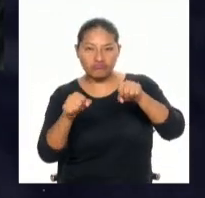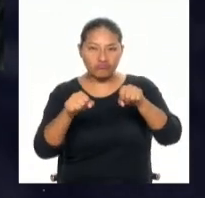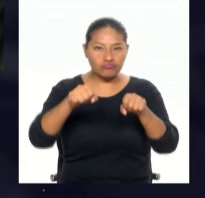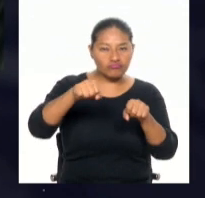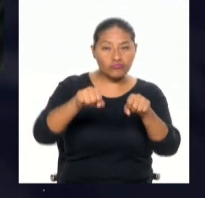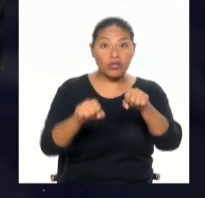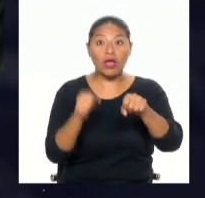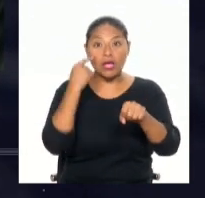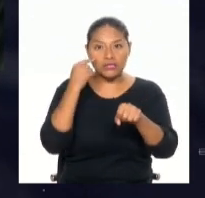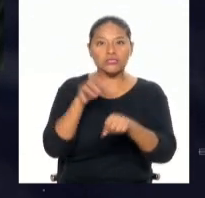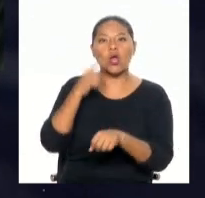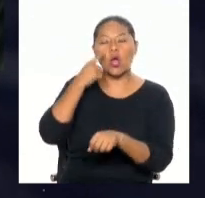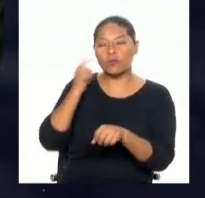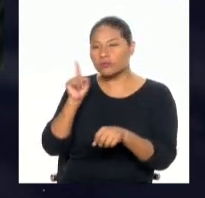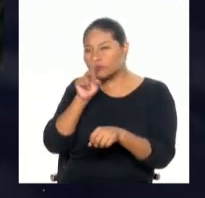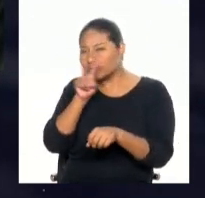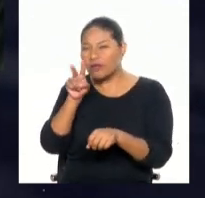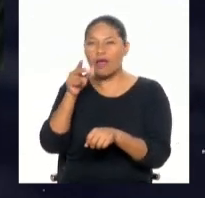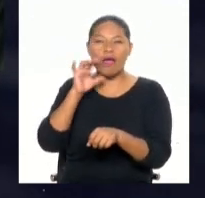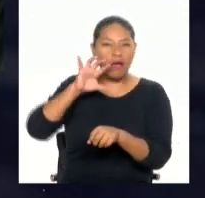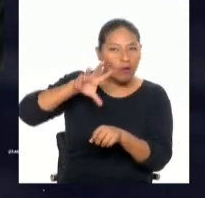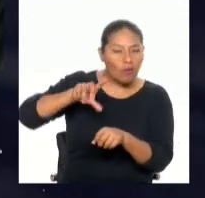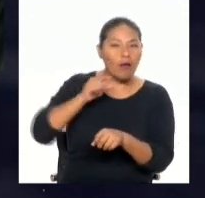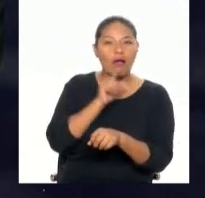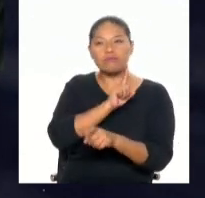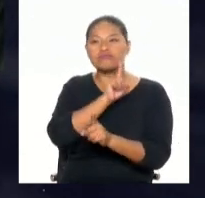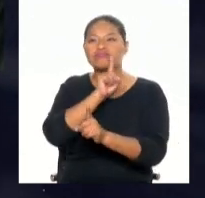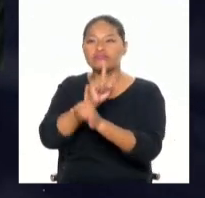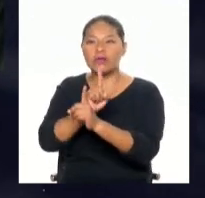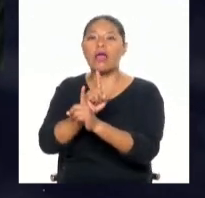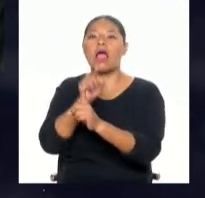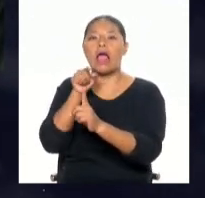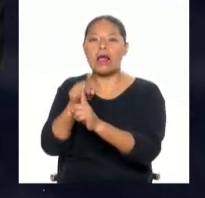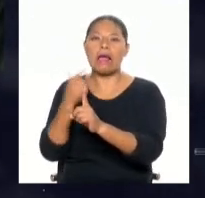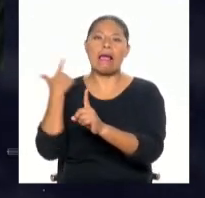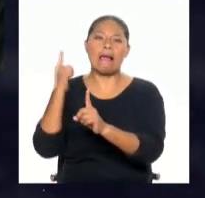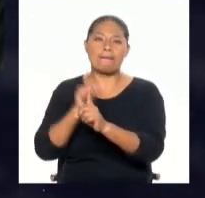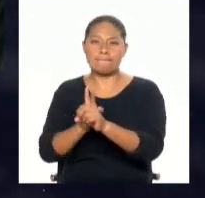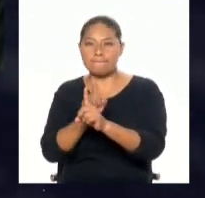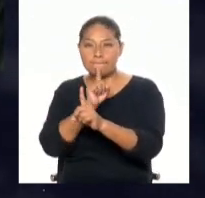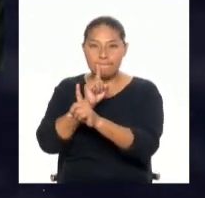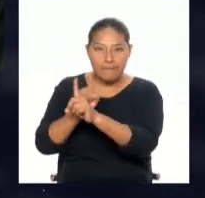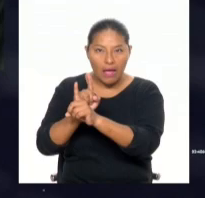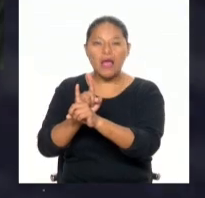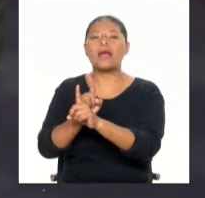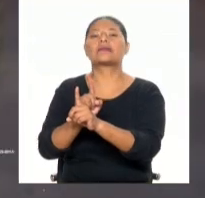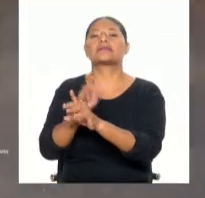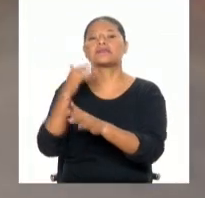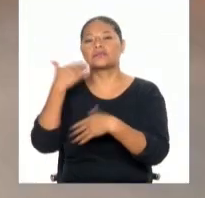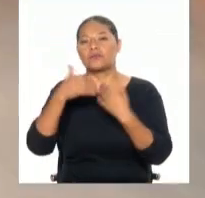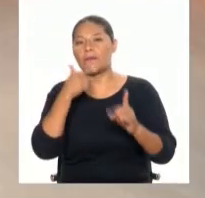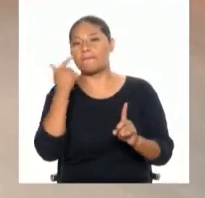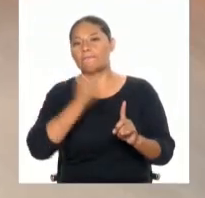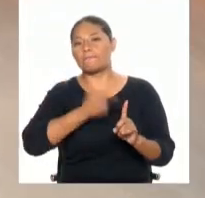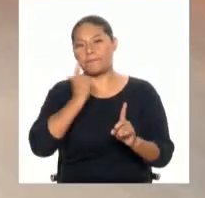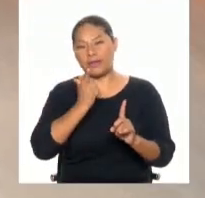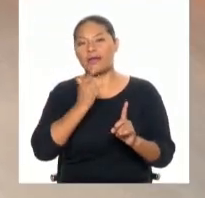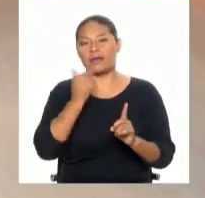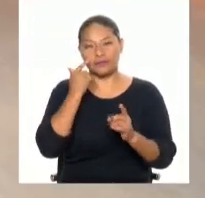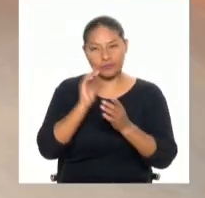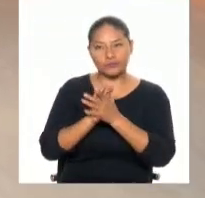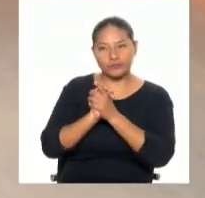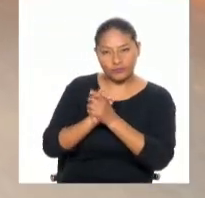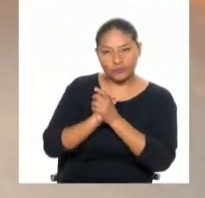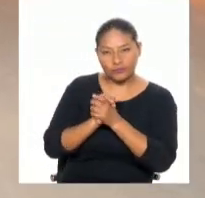intocable, es muy capaz que lo pueda seguir usando, así que apenas tenga alguna información que pueda llevarnos a su captura, por